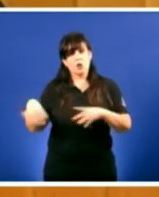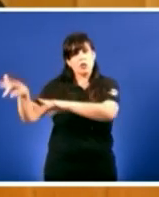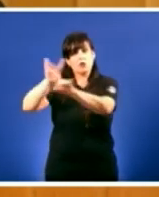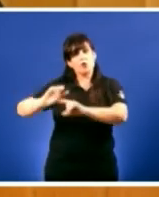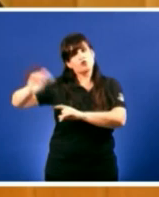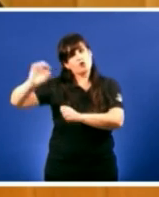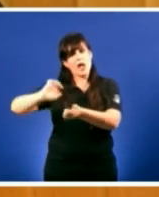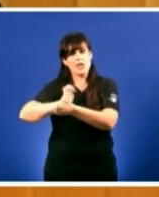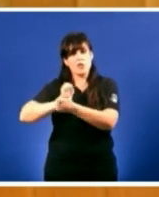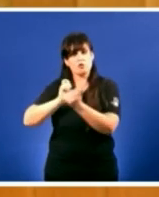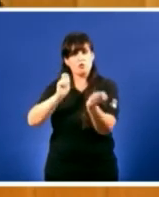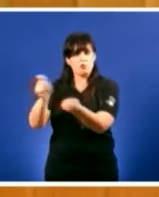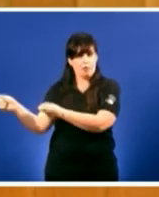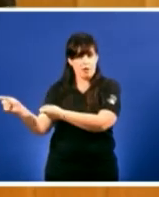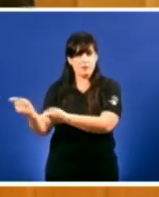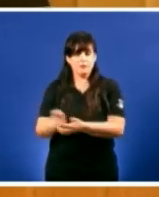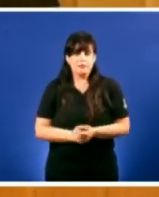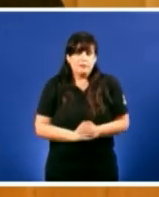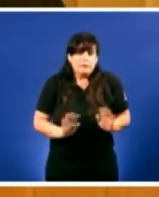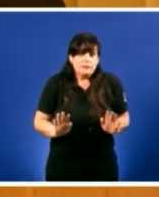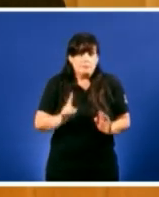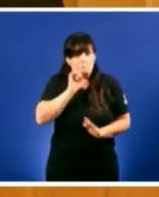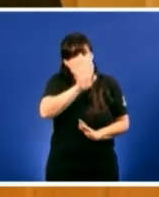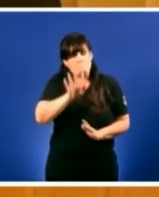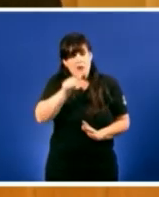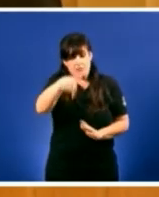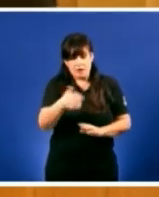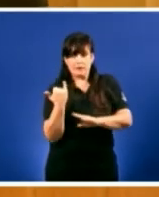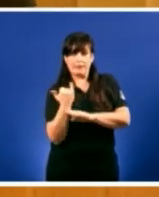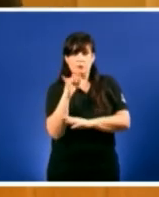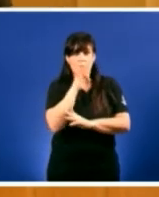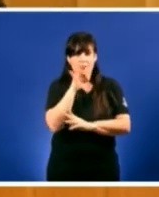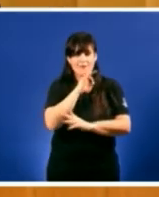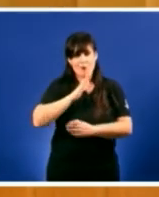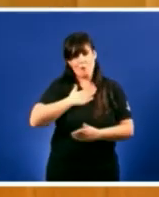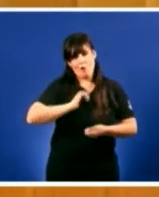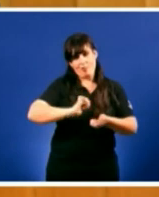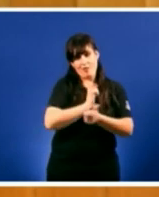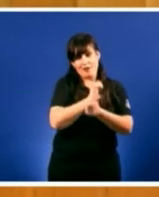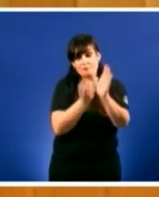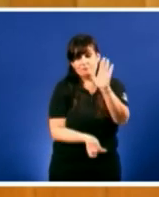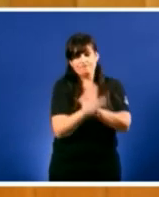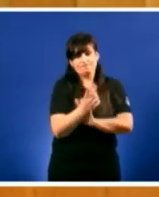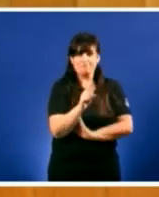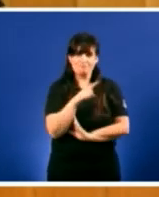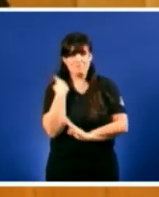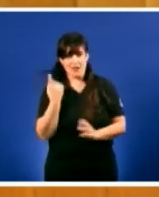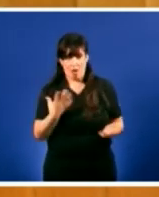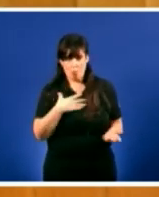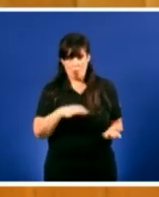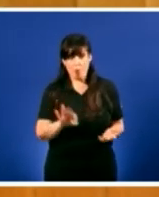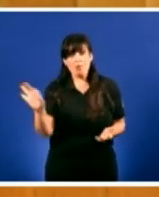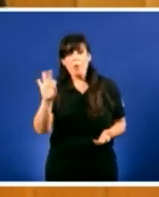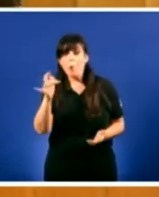pero sei que é pecado crear un instituto galego de crédito ou transformar o que quedaba das nosas antigas